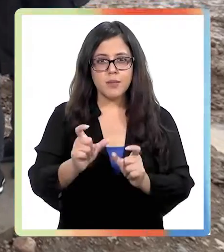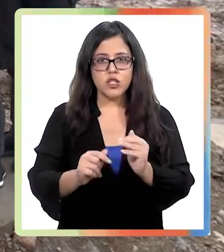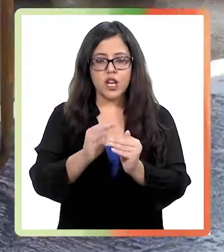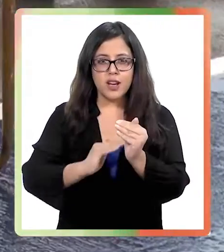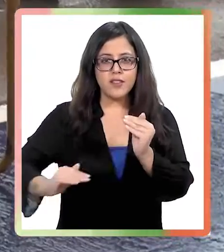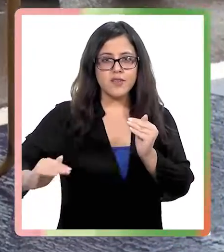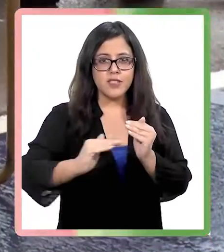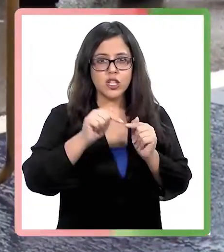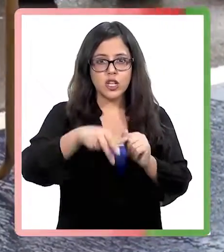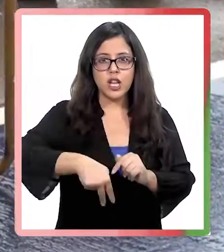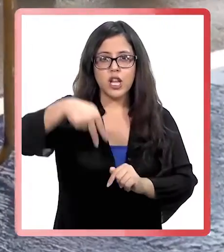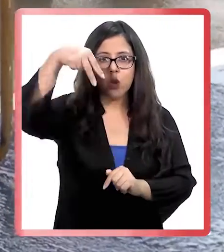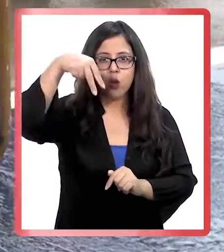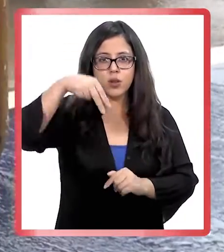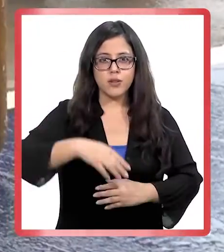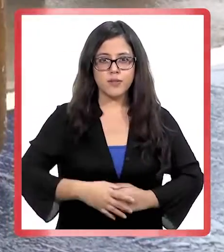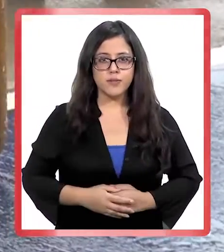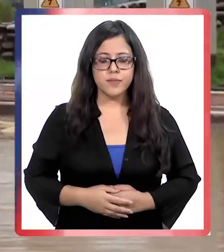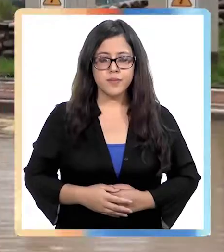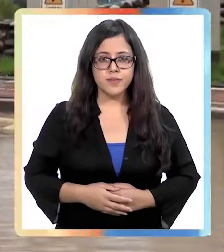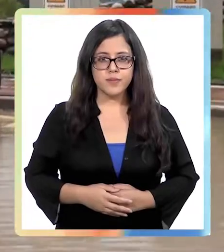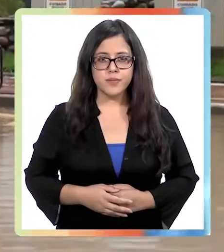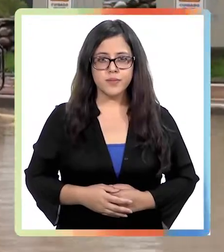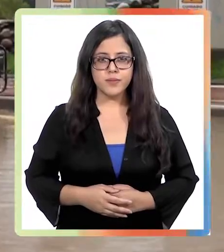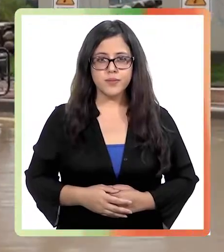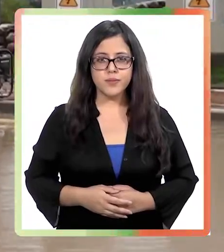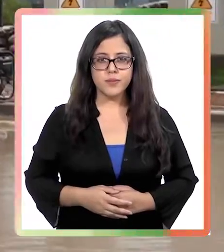del sector norte de Puerto Aysén. ¡Gracias! ¡Gracias! ¡Gracias! ¡Gracias! ¡Gracias! ¡Gracias!